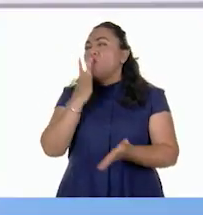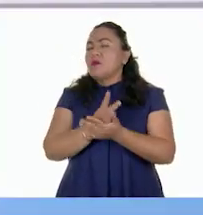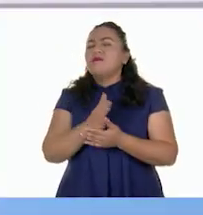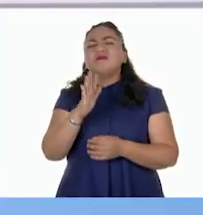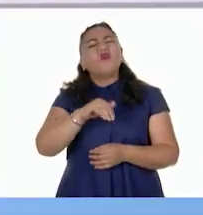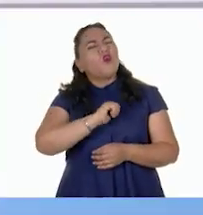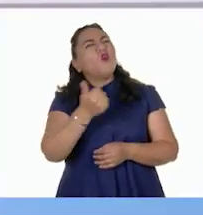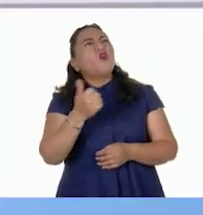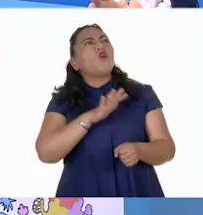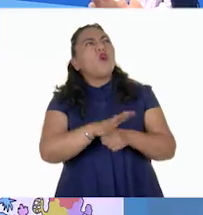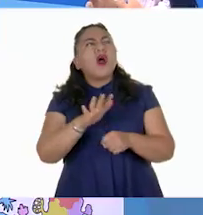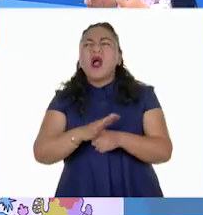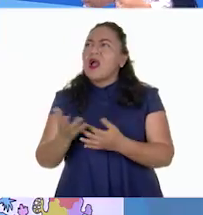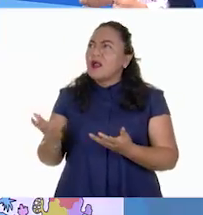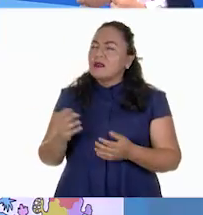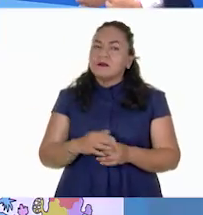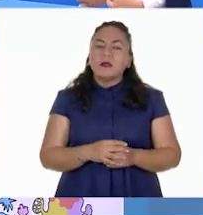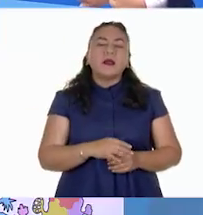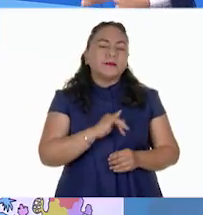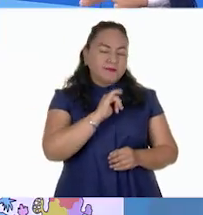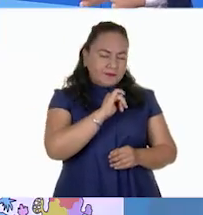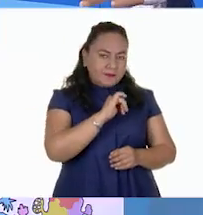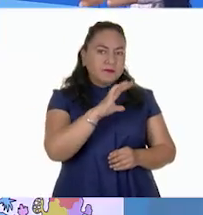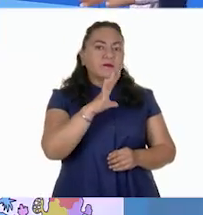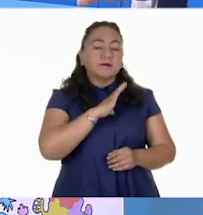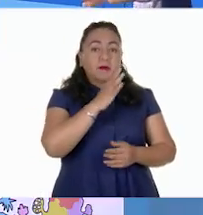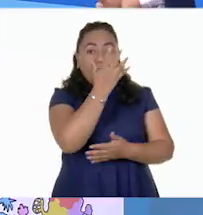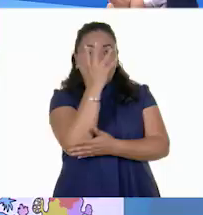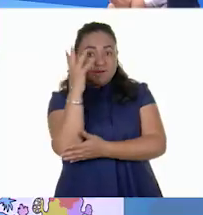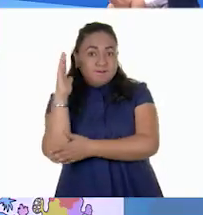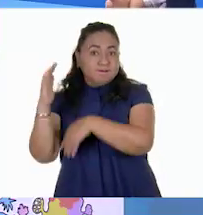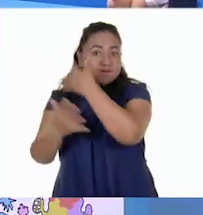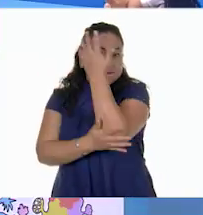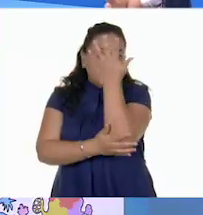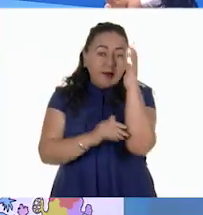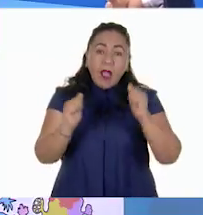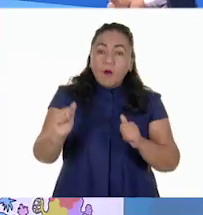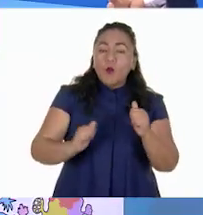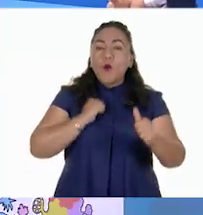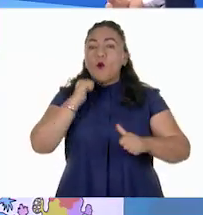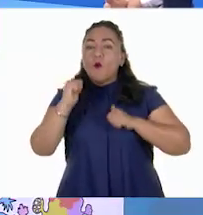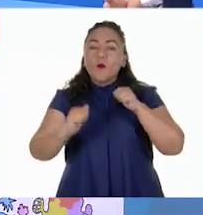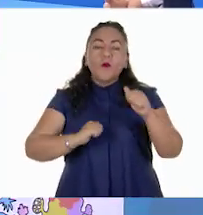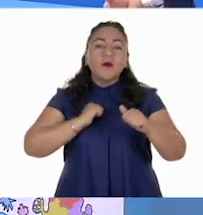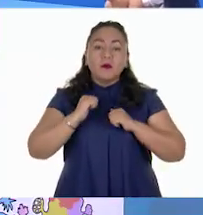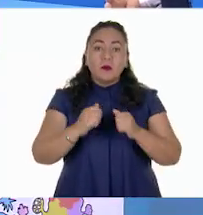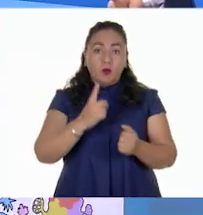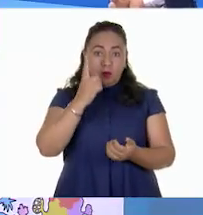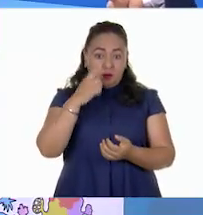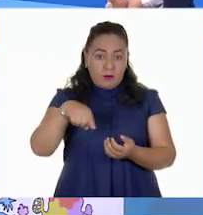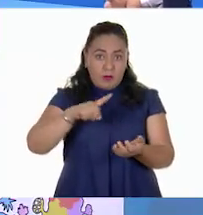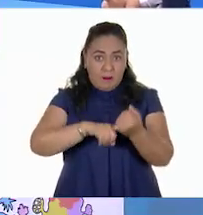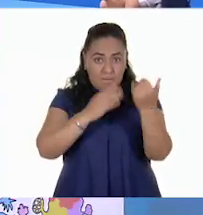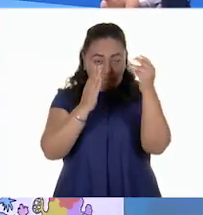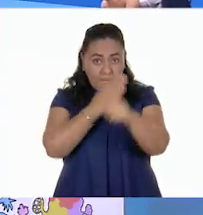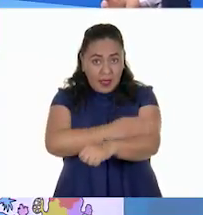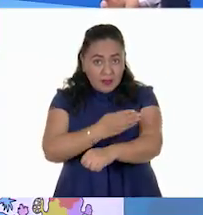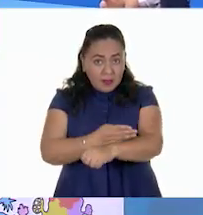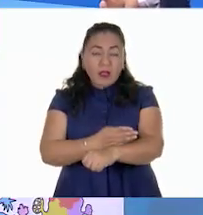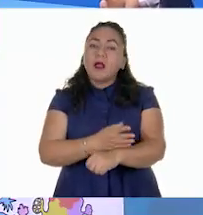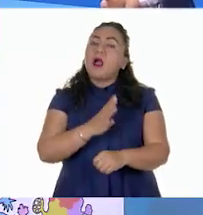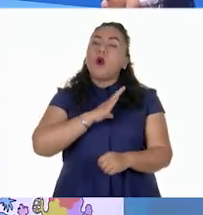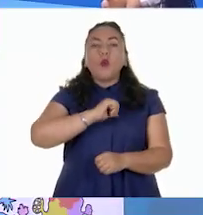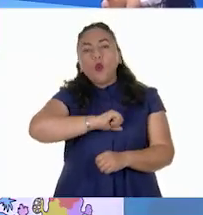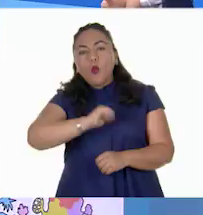¿Qué otros hay? Mira, así es. De los bosques se aprovechan otros insumos además de la madera. Que sirven para